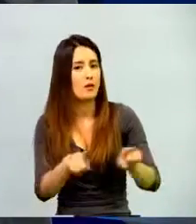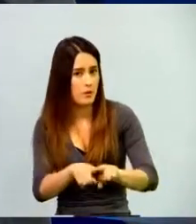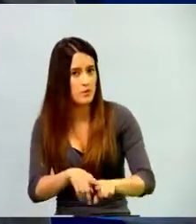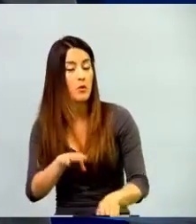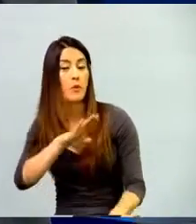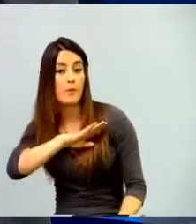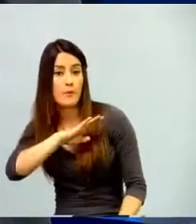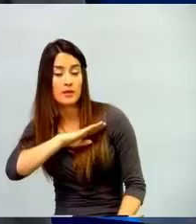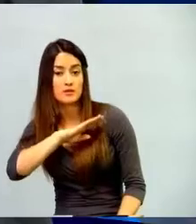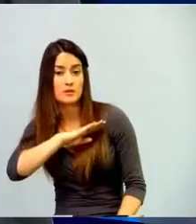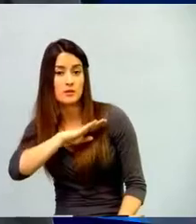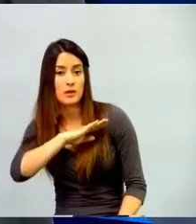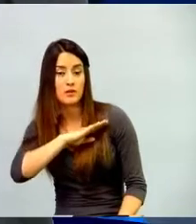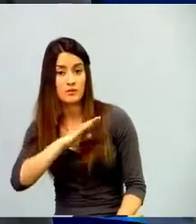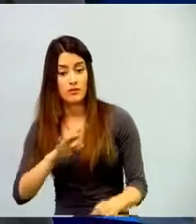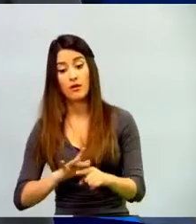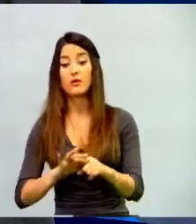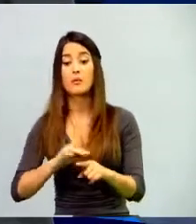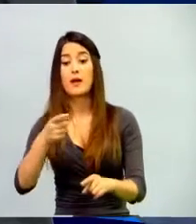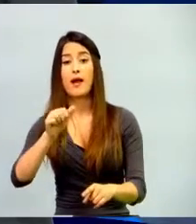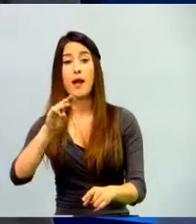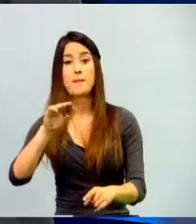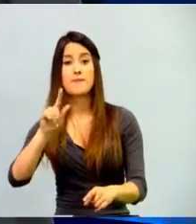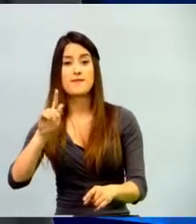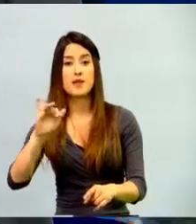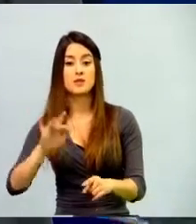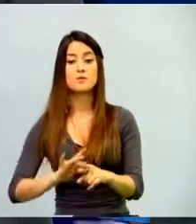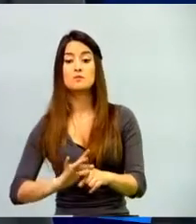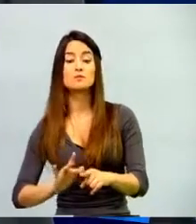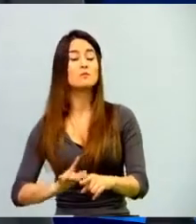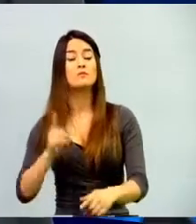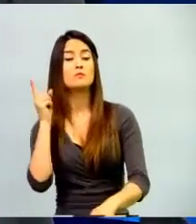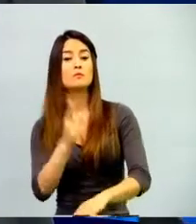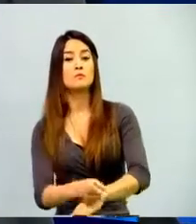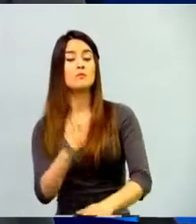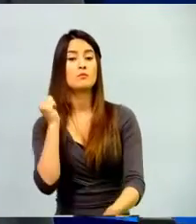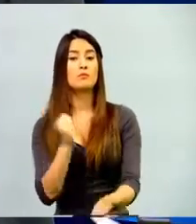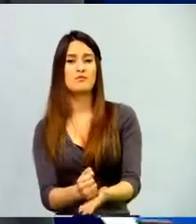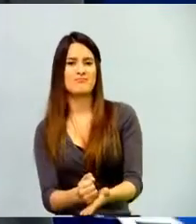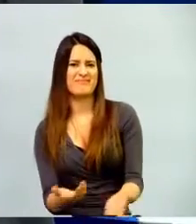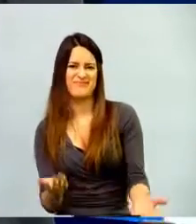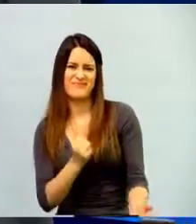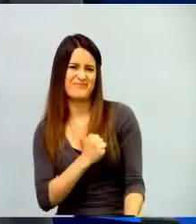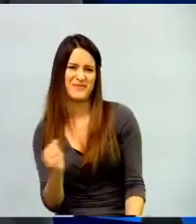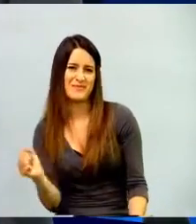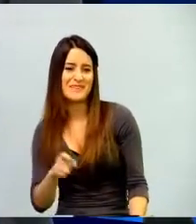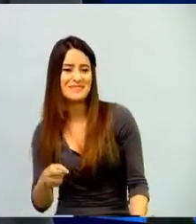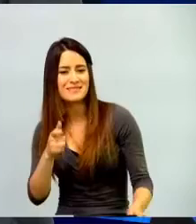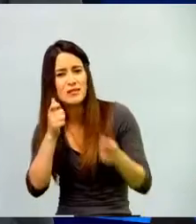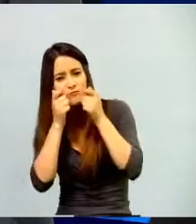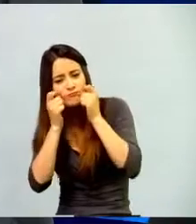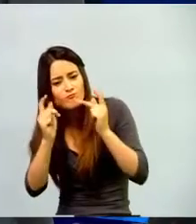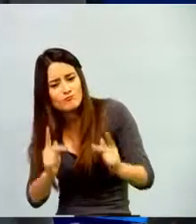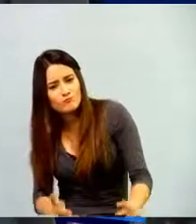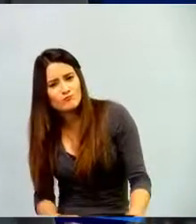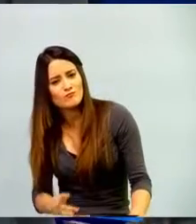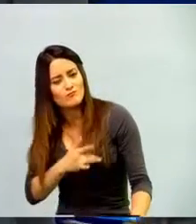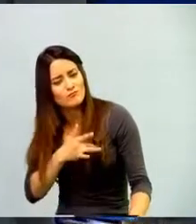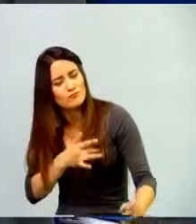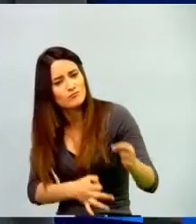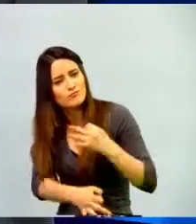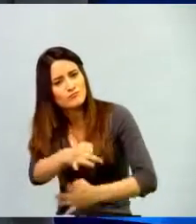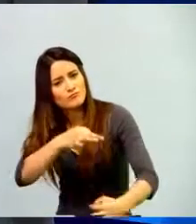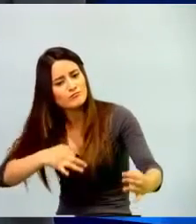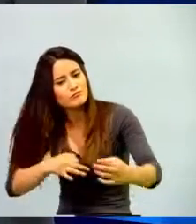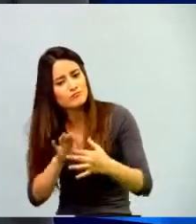crear como el ambiente de aprendizaje perfecto. Entonces, es humano, es increíblemente fuerte